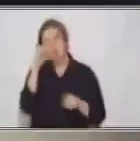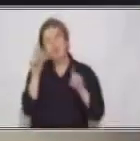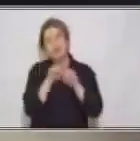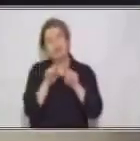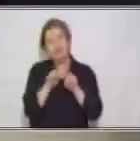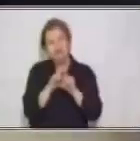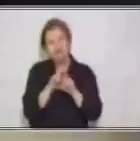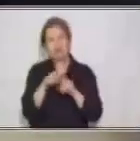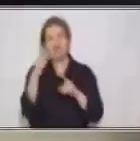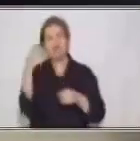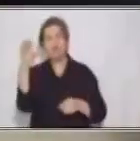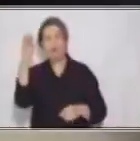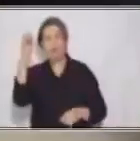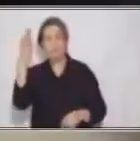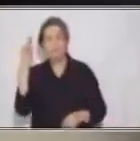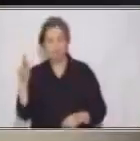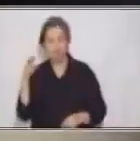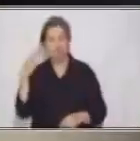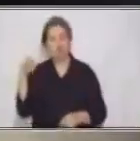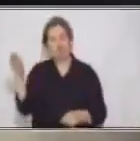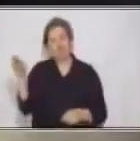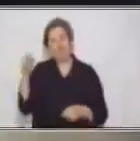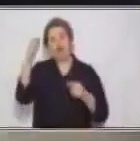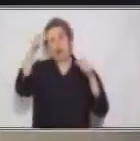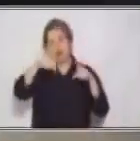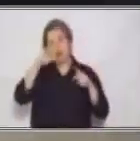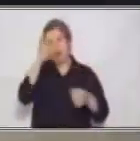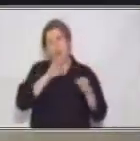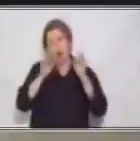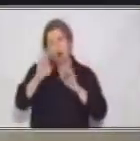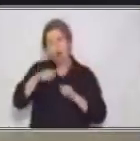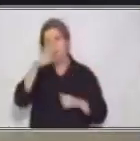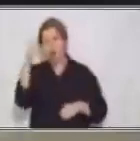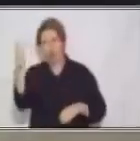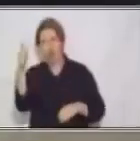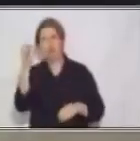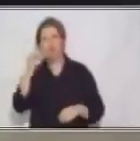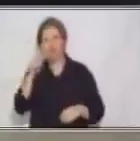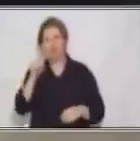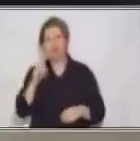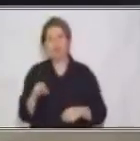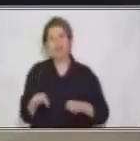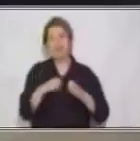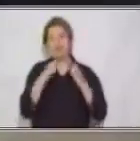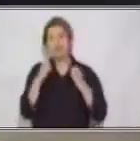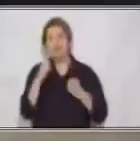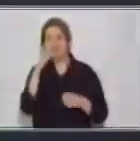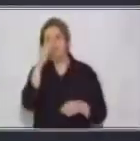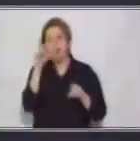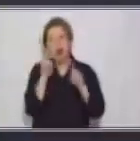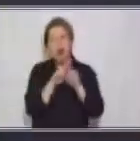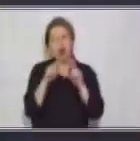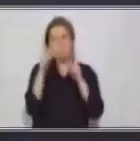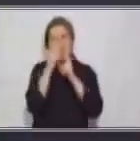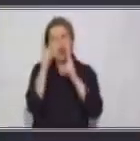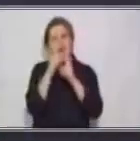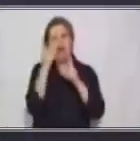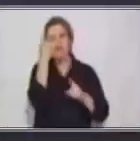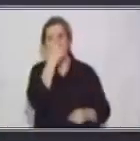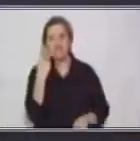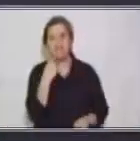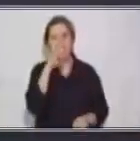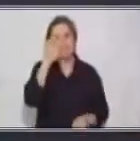Según, significa conformidad. Según el diccionario, la palabra, ya